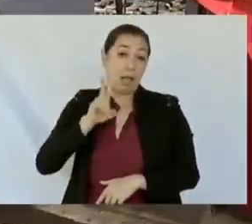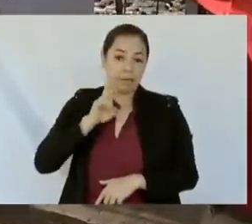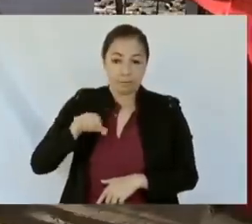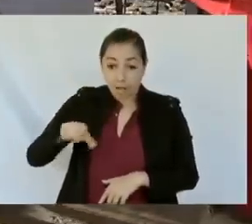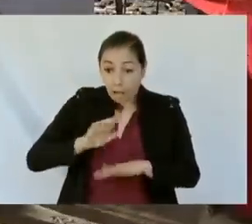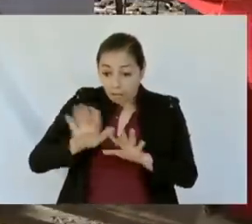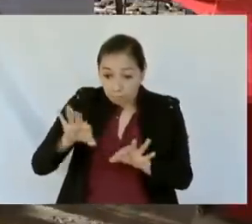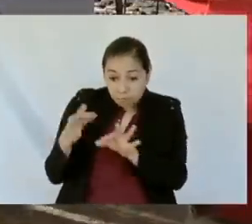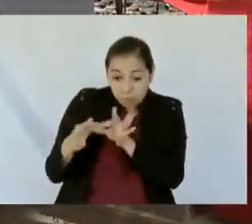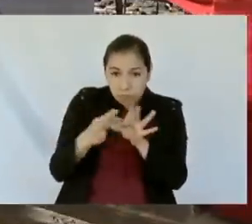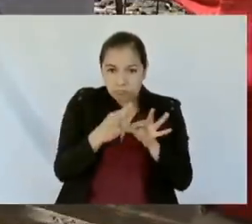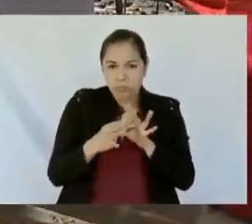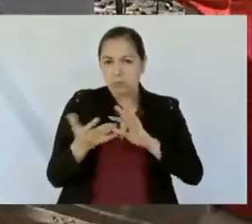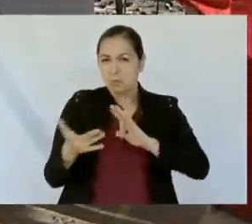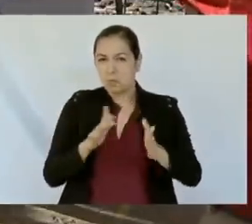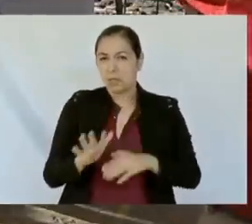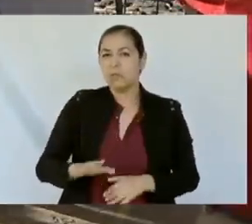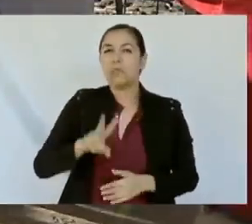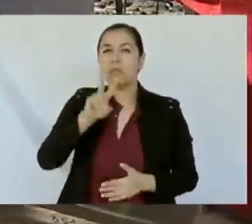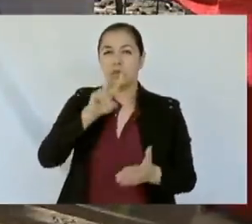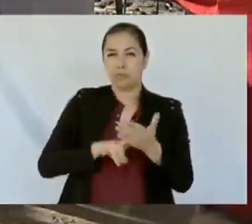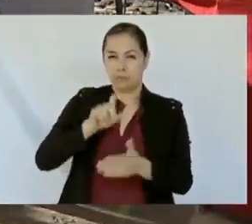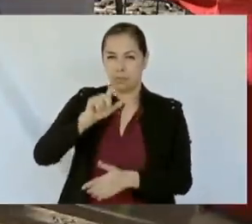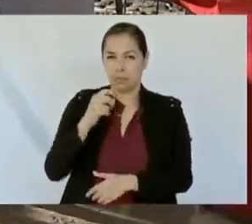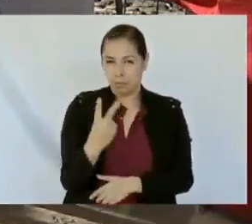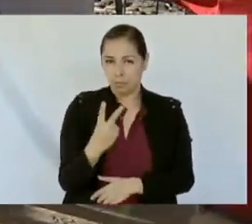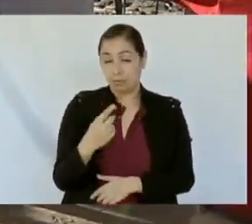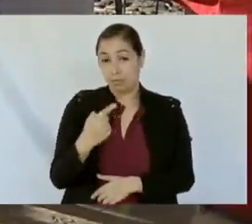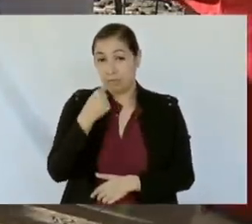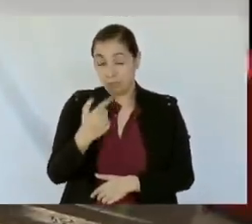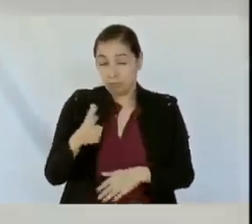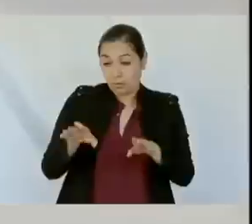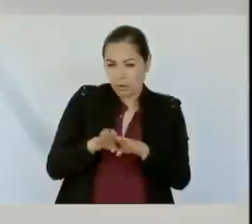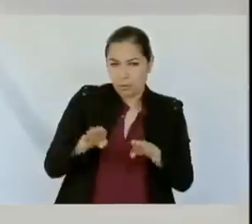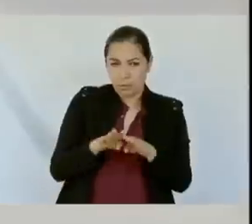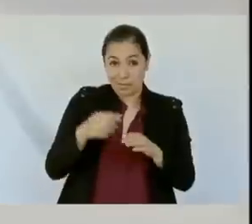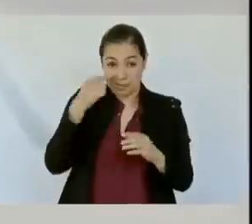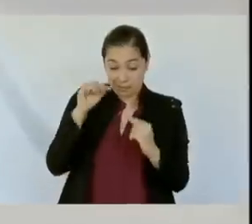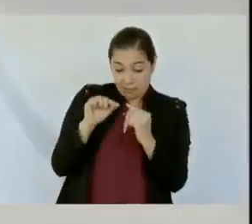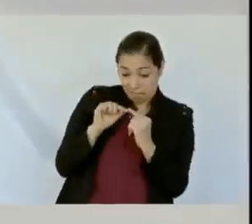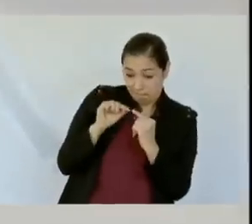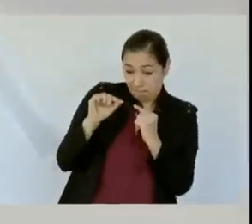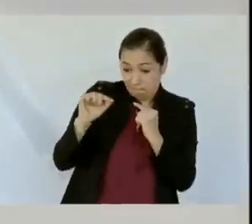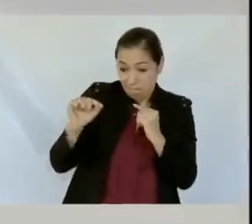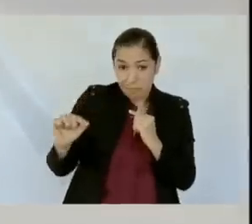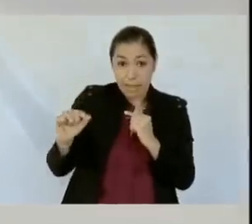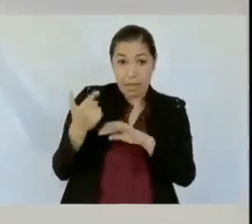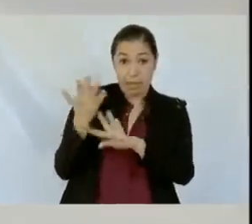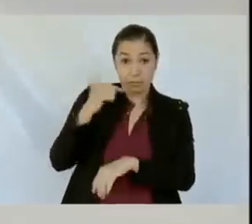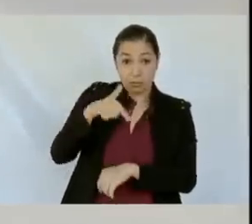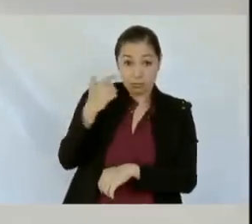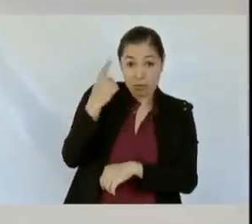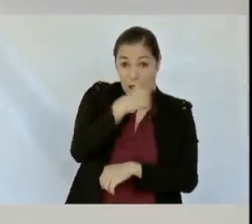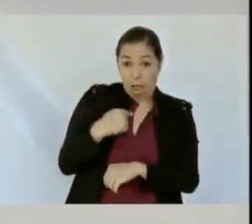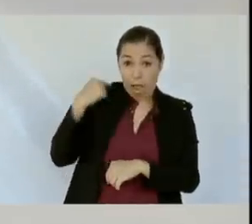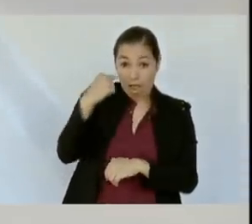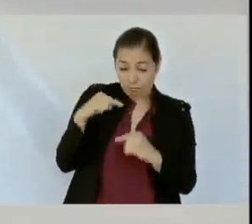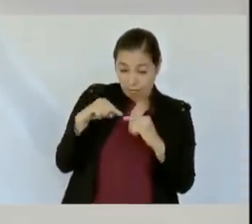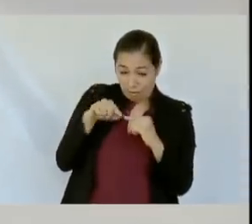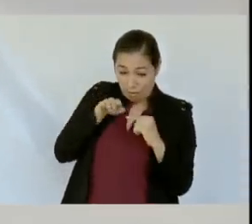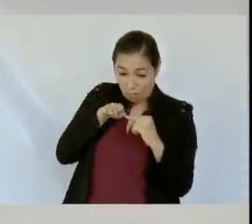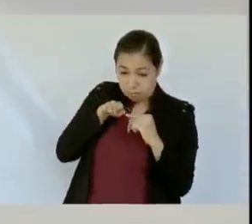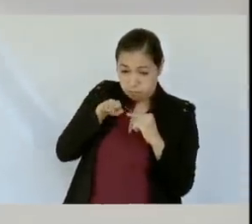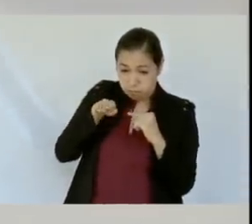2022, va a proporcionar ahorros de 12 horas de recorrido a dos horas de recorrido. Es de lo